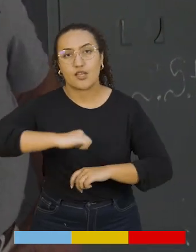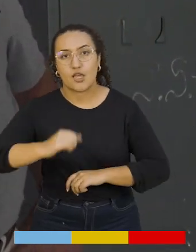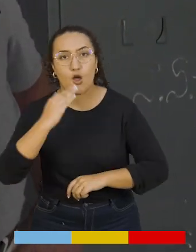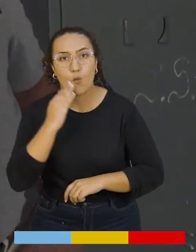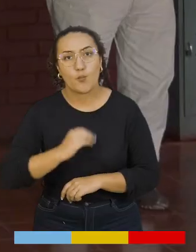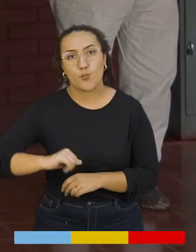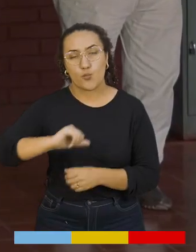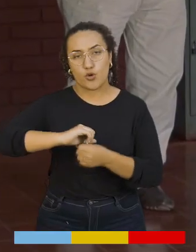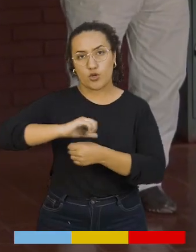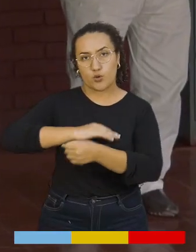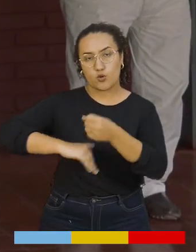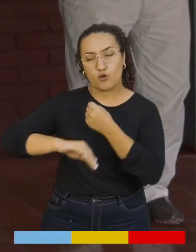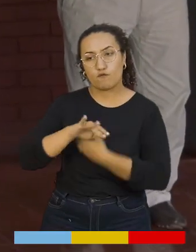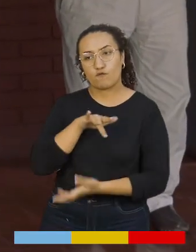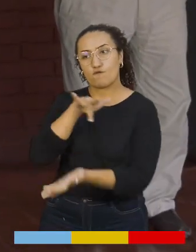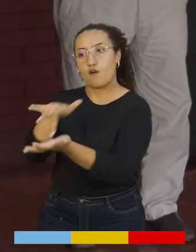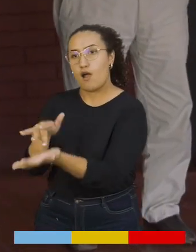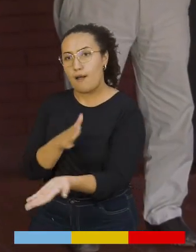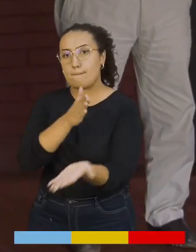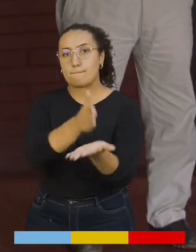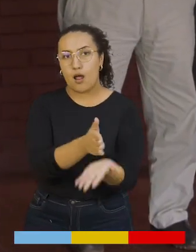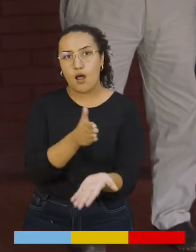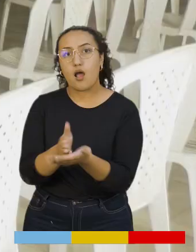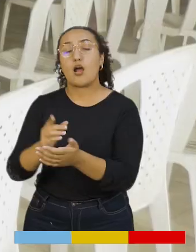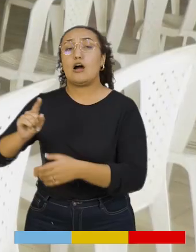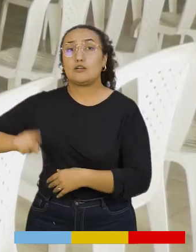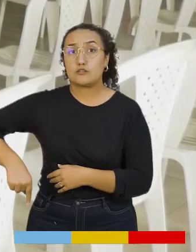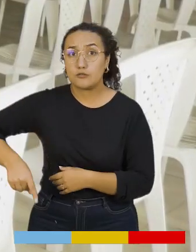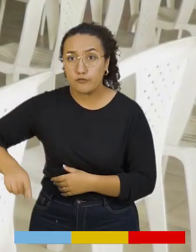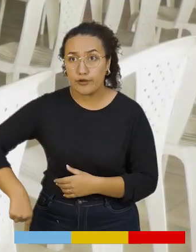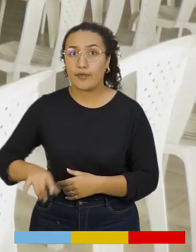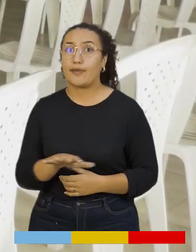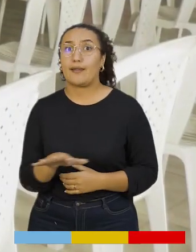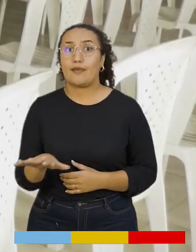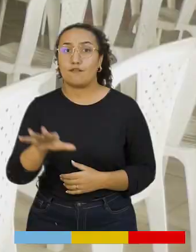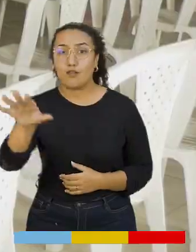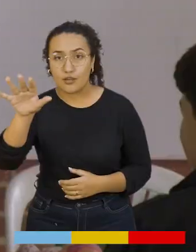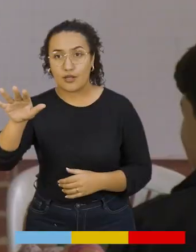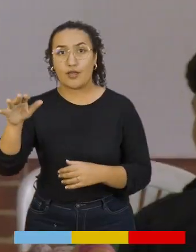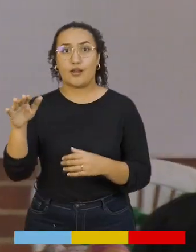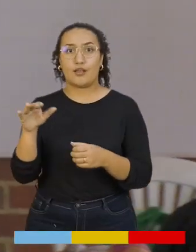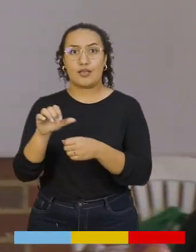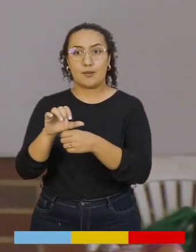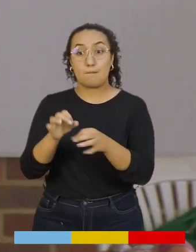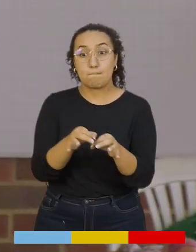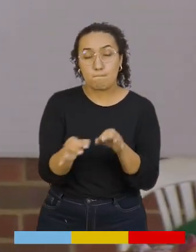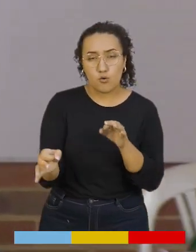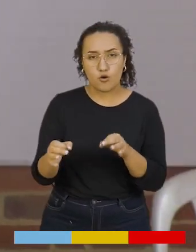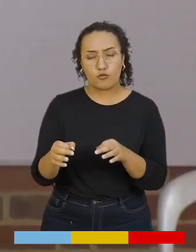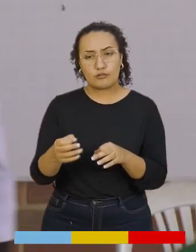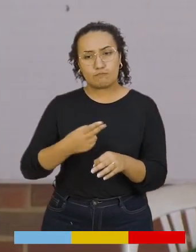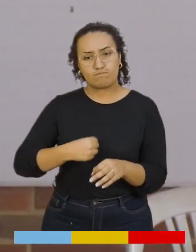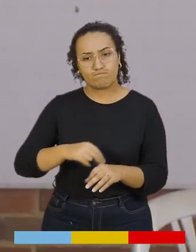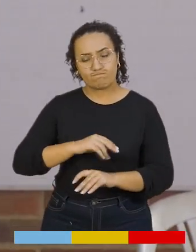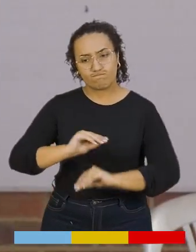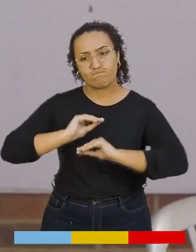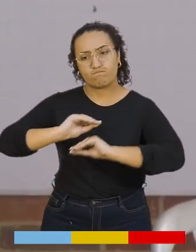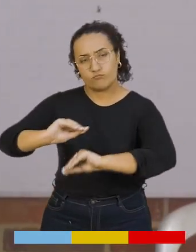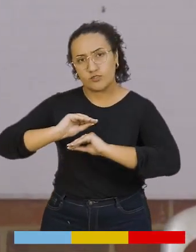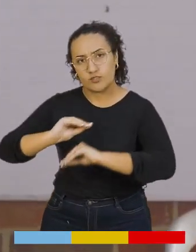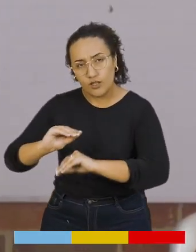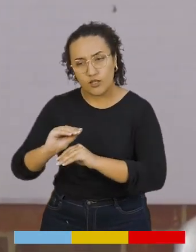Cundinamarquesas. Quisimos visitar las escuelas, las veredas, el casco urbano en nuestro consultorio psicosocial,